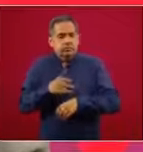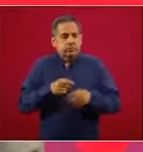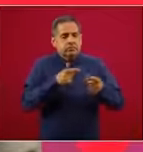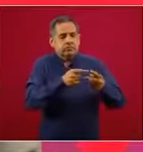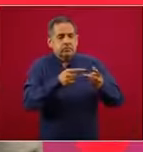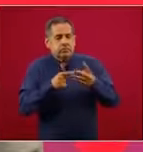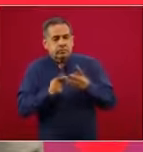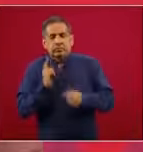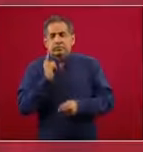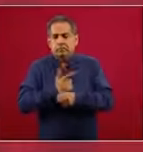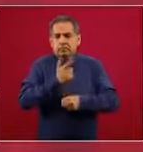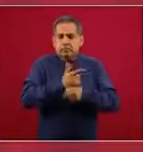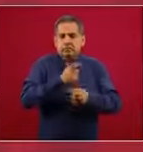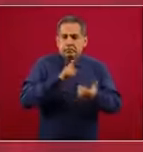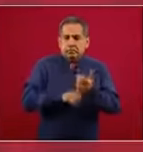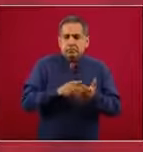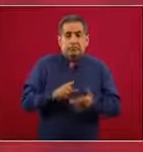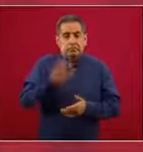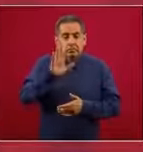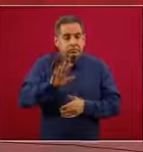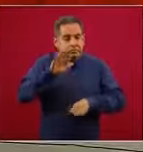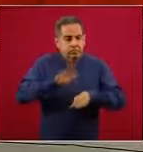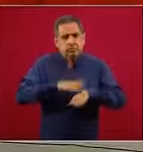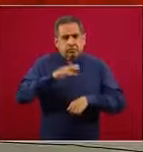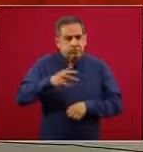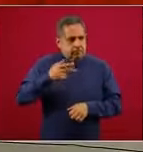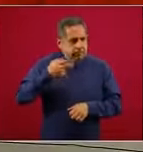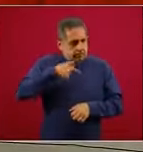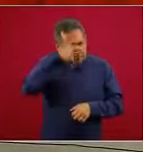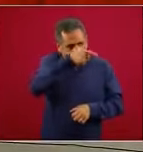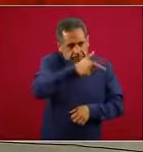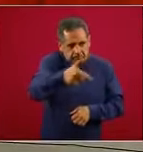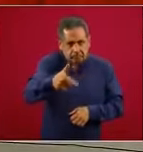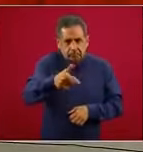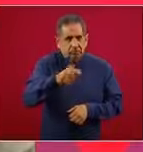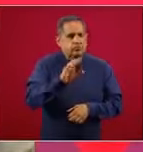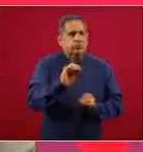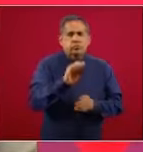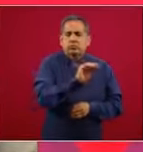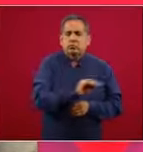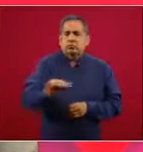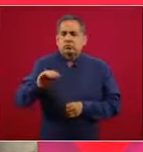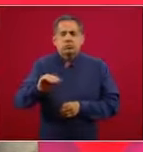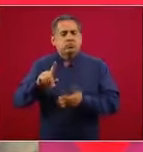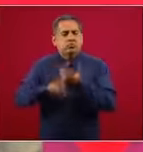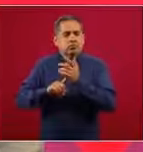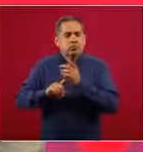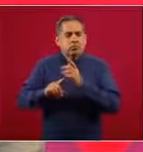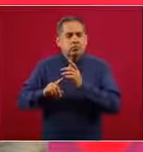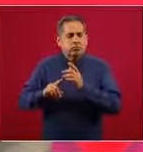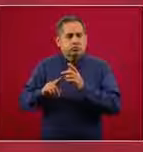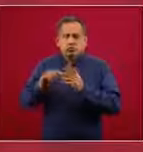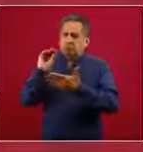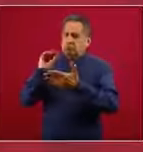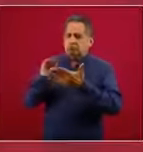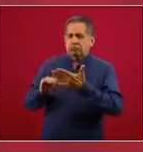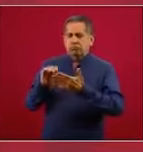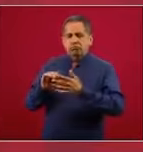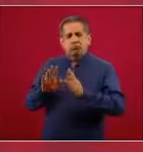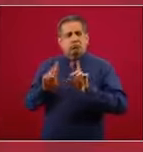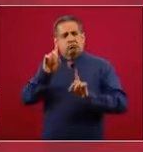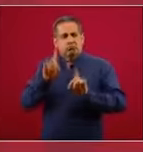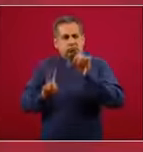se empiecen a detectar más los casos o que se les clasifique de manera más libre como